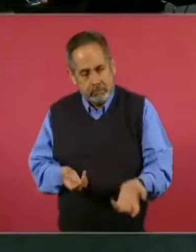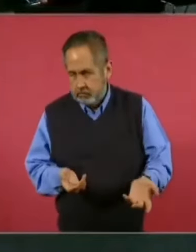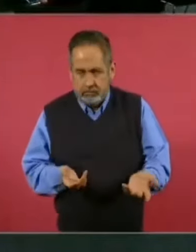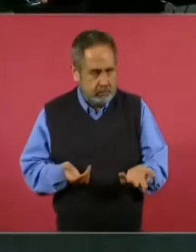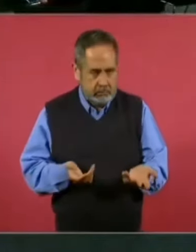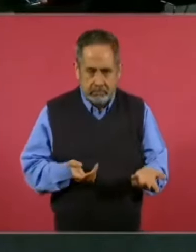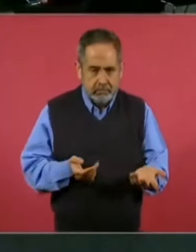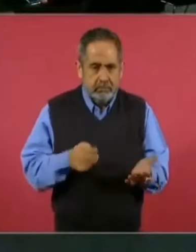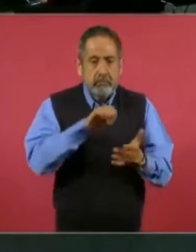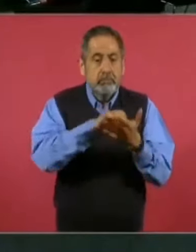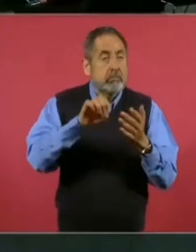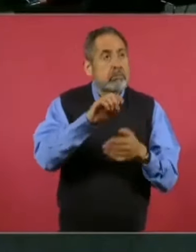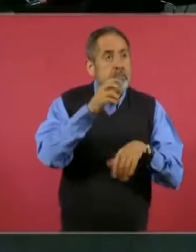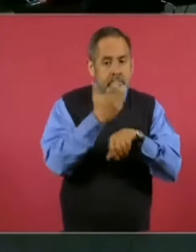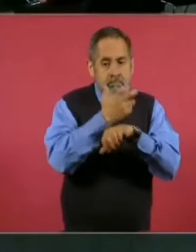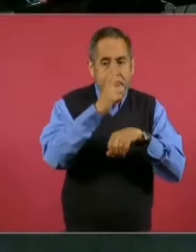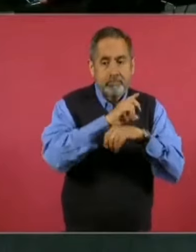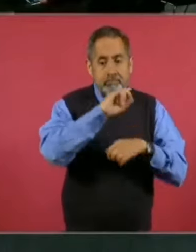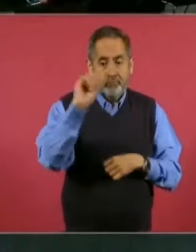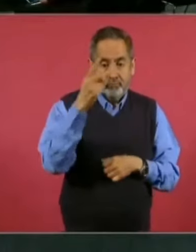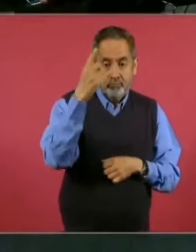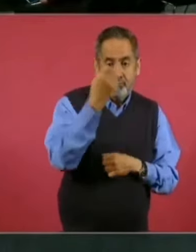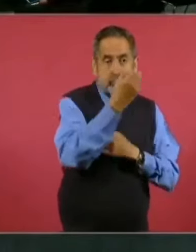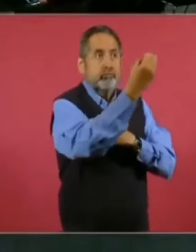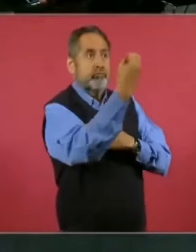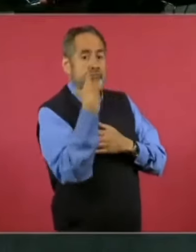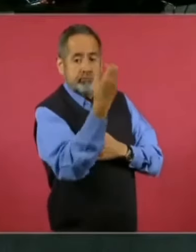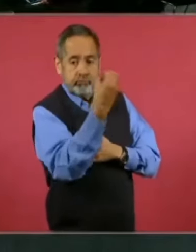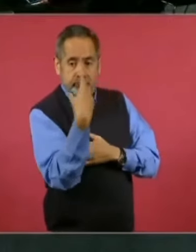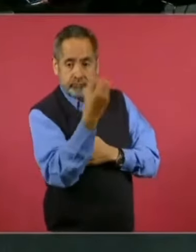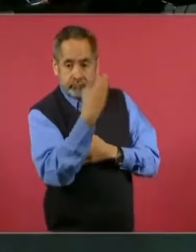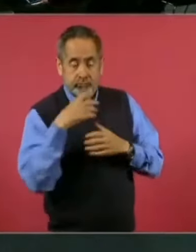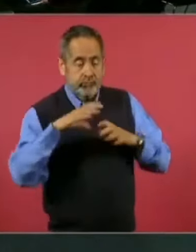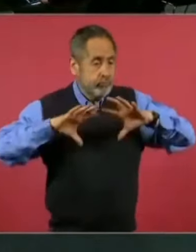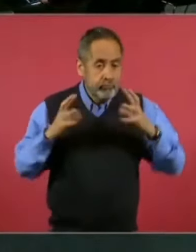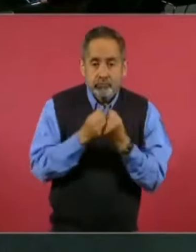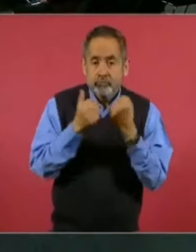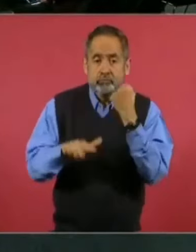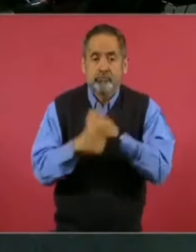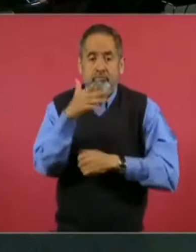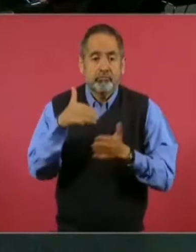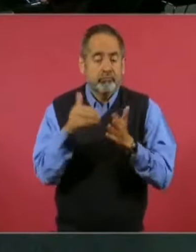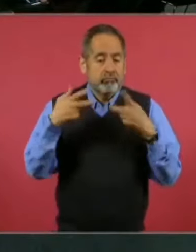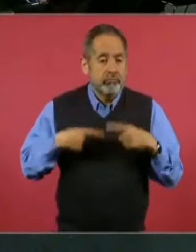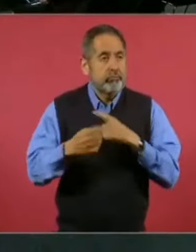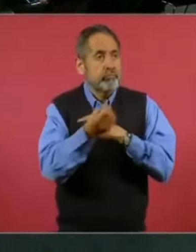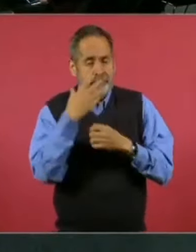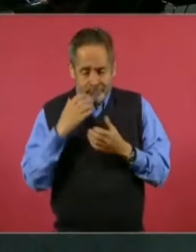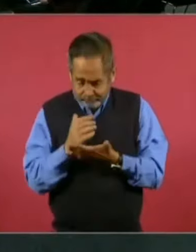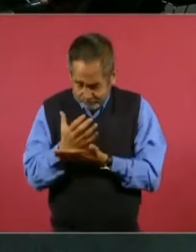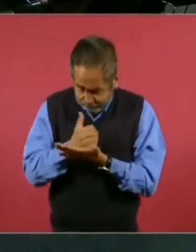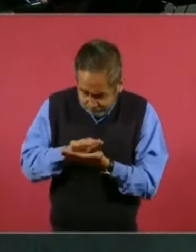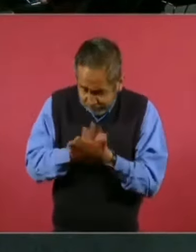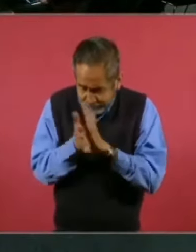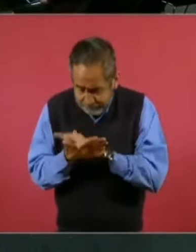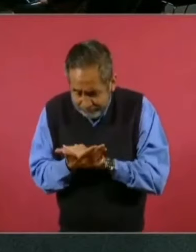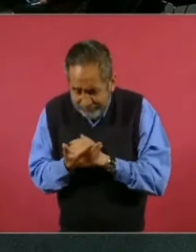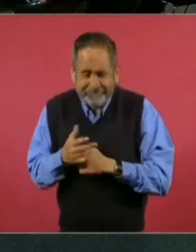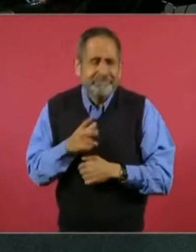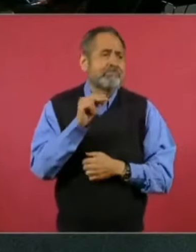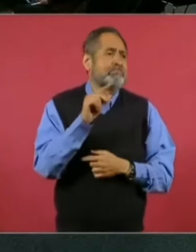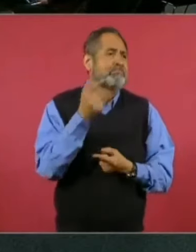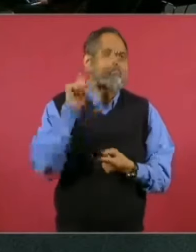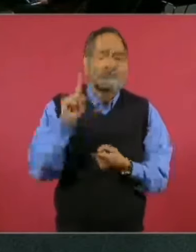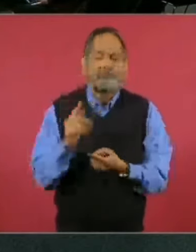reciben remesas, que son bastantes, son 12 millones de mexicanos.